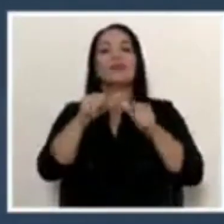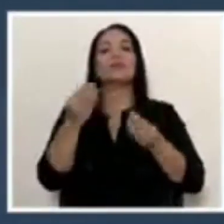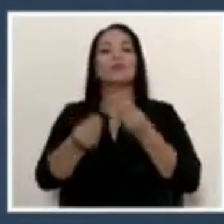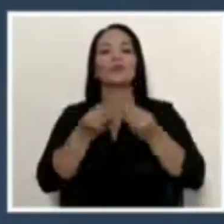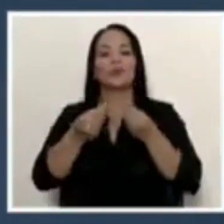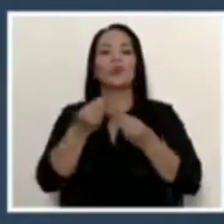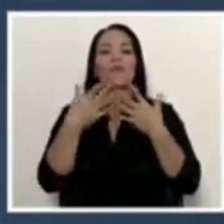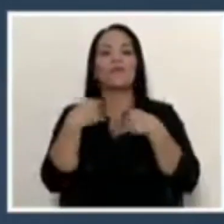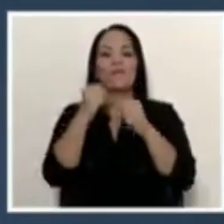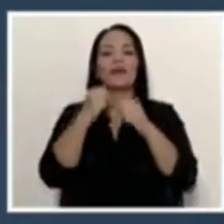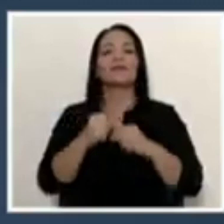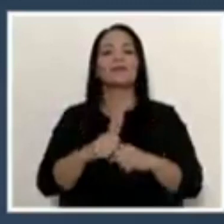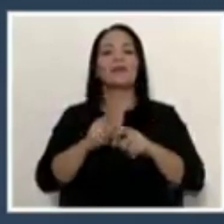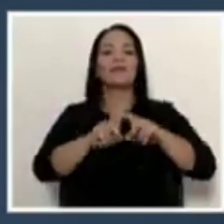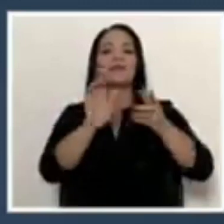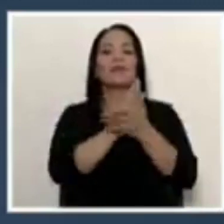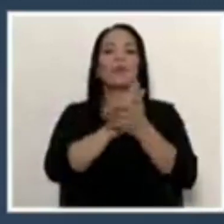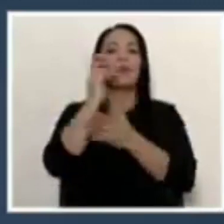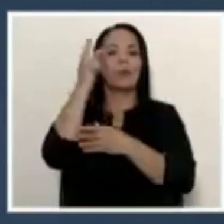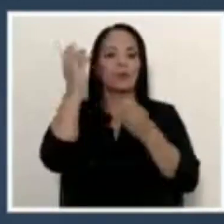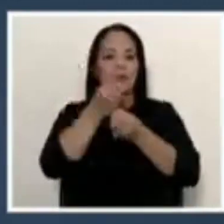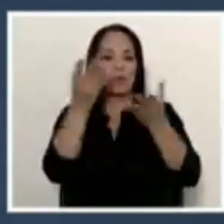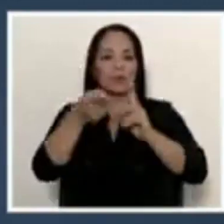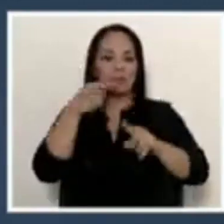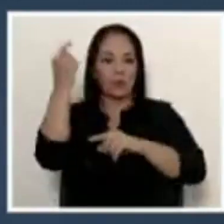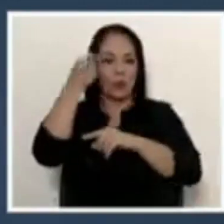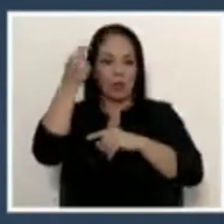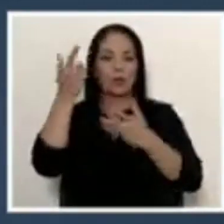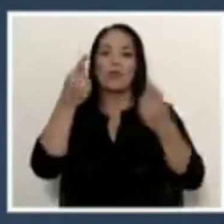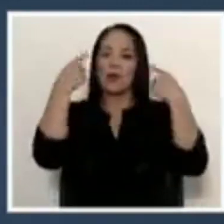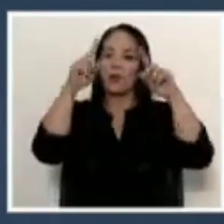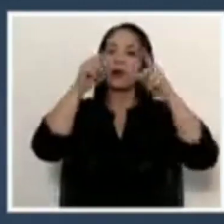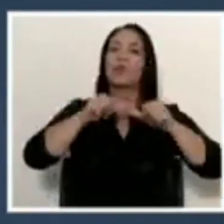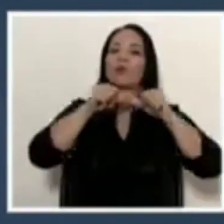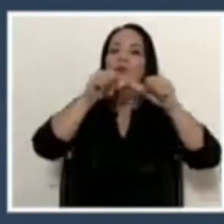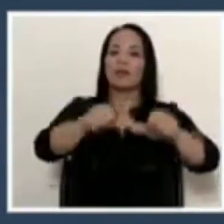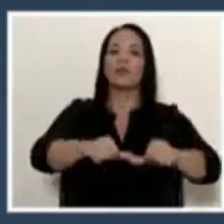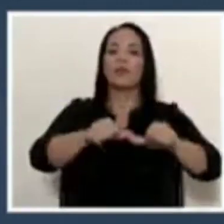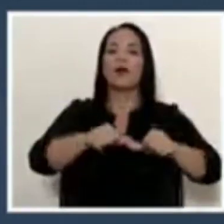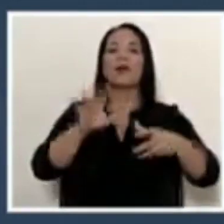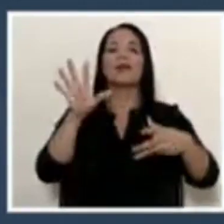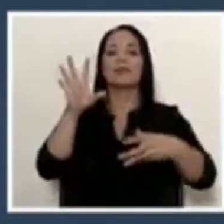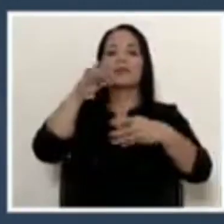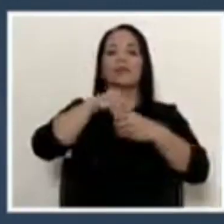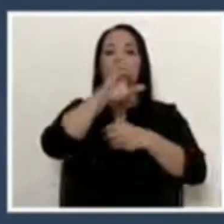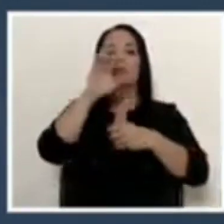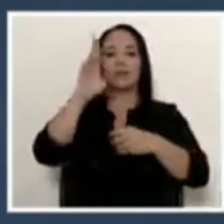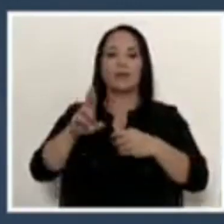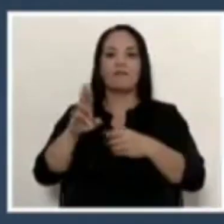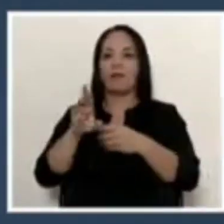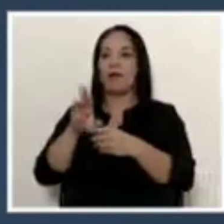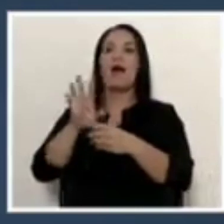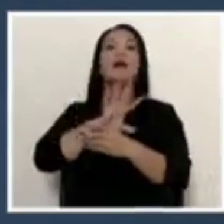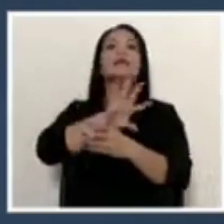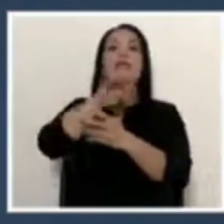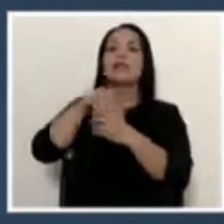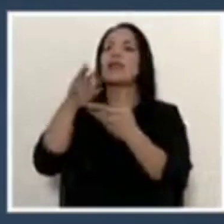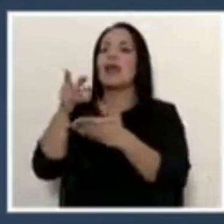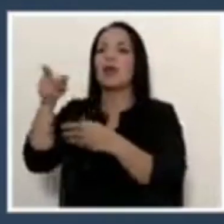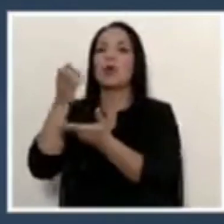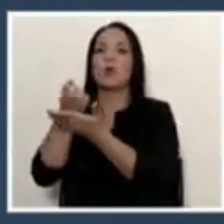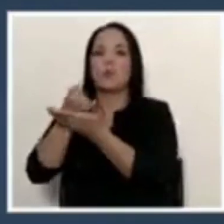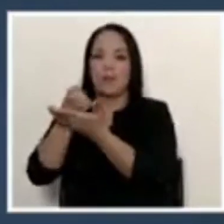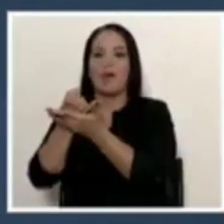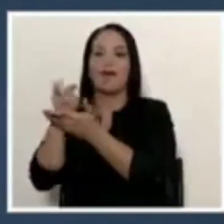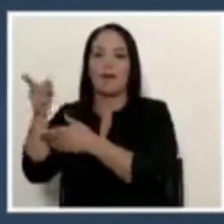través de las políticas públicas que impulsamos desde el gobierno para continuar con la inserción de Costa Rica en la economía internacional para no